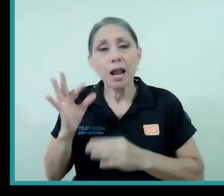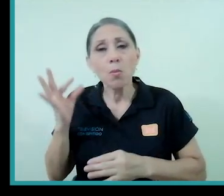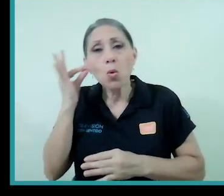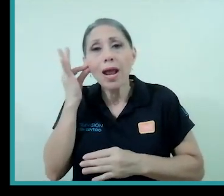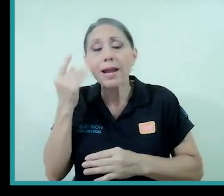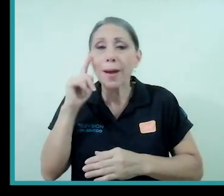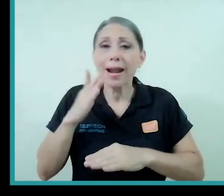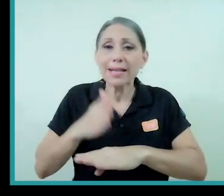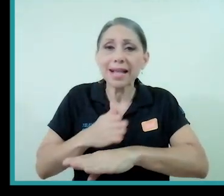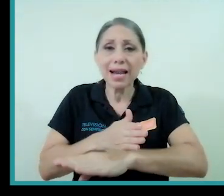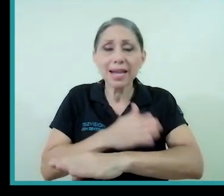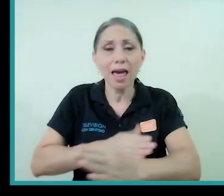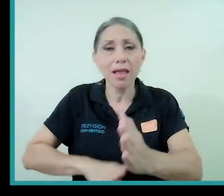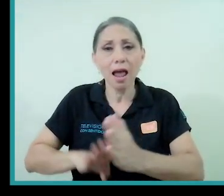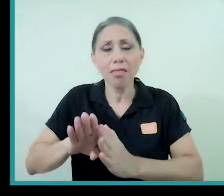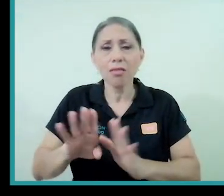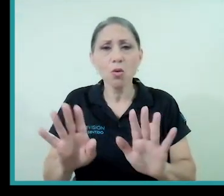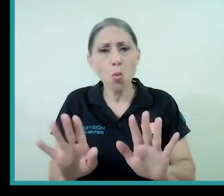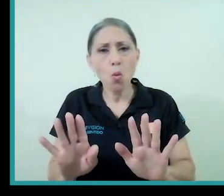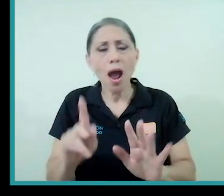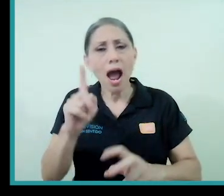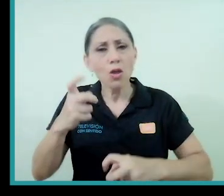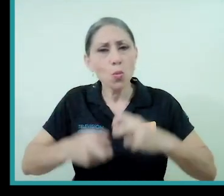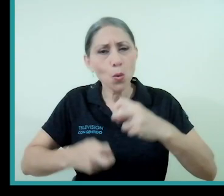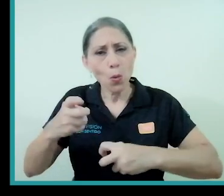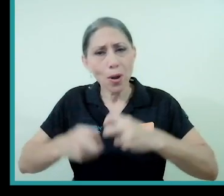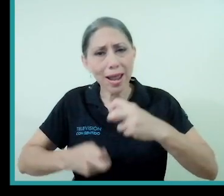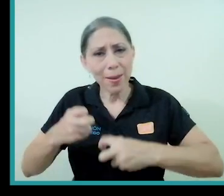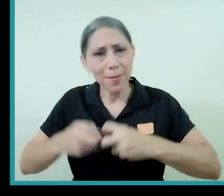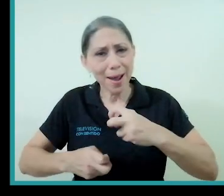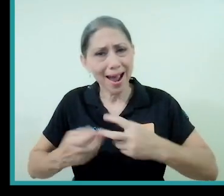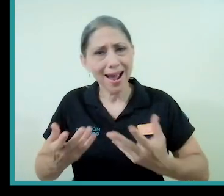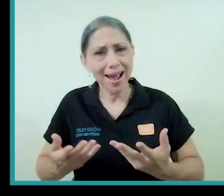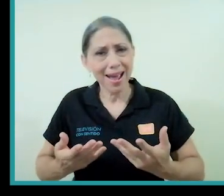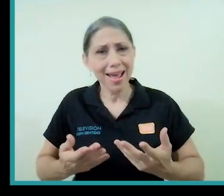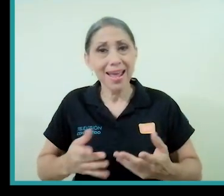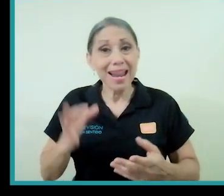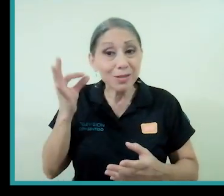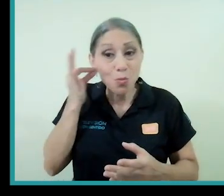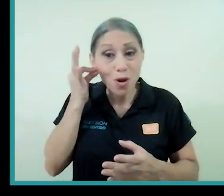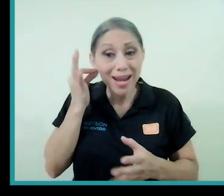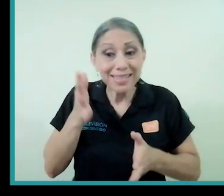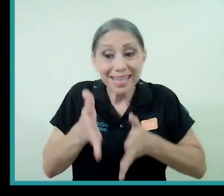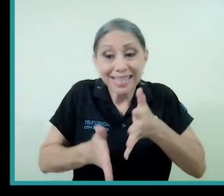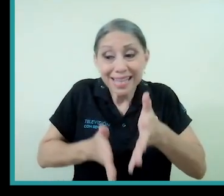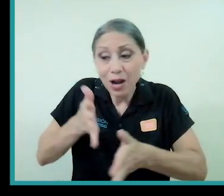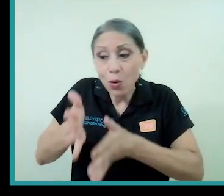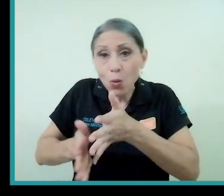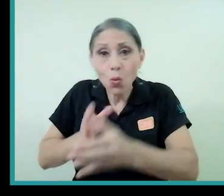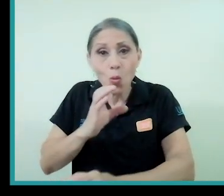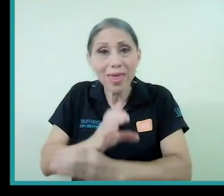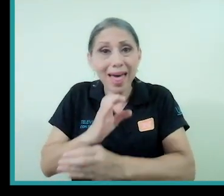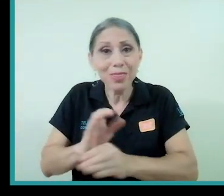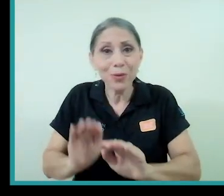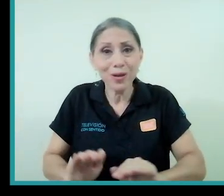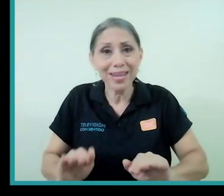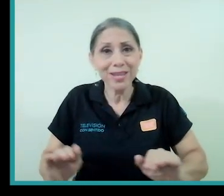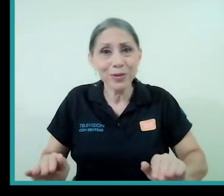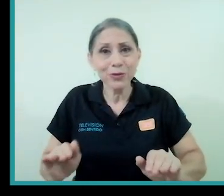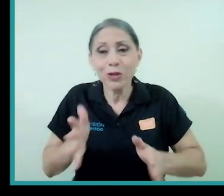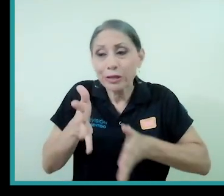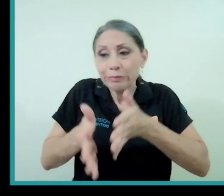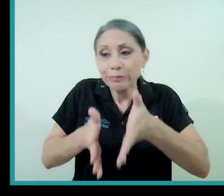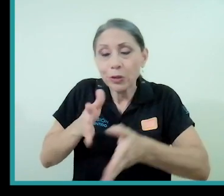adelante no sé como no hay un problema de las mujeres que están cuidando niños que están cuidando a sus papás